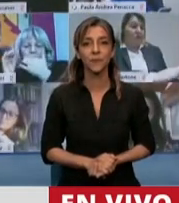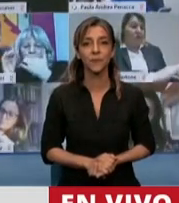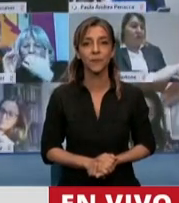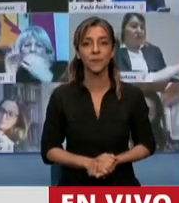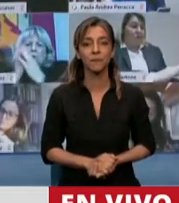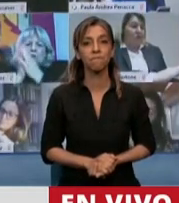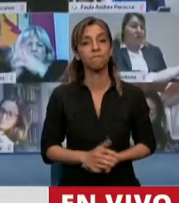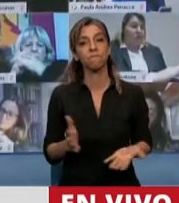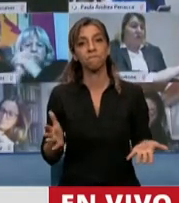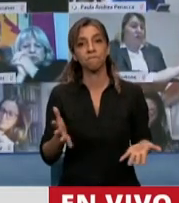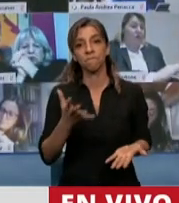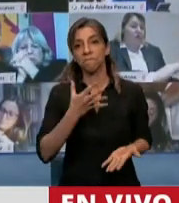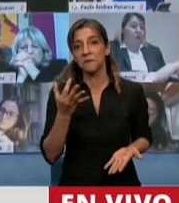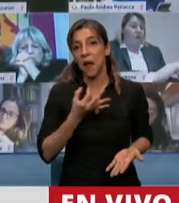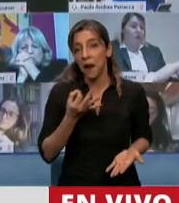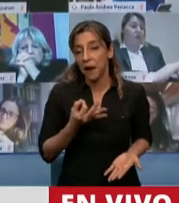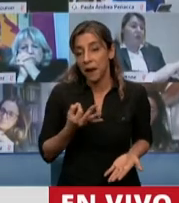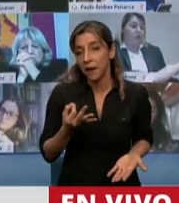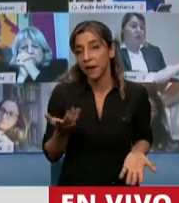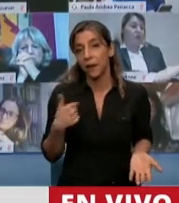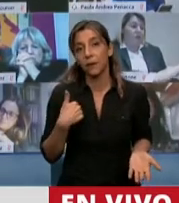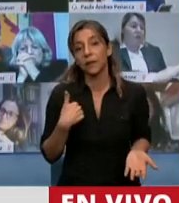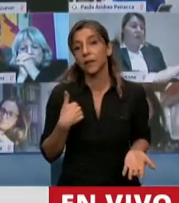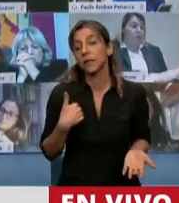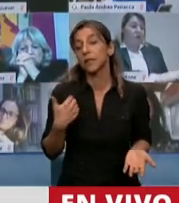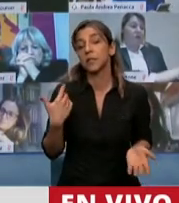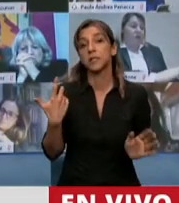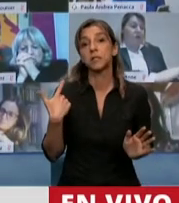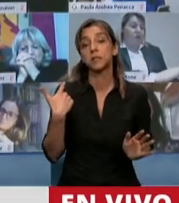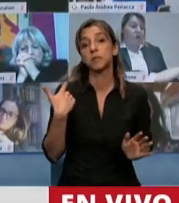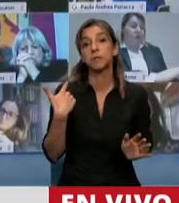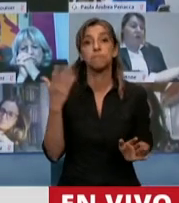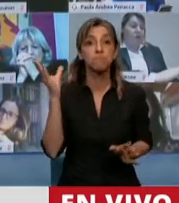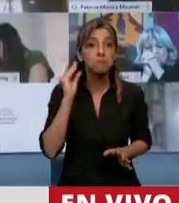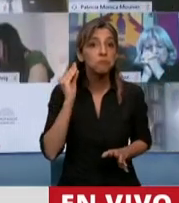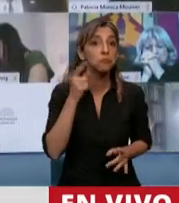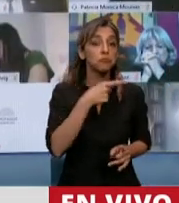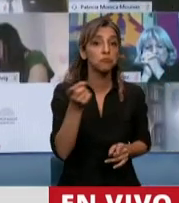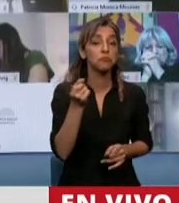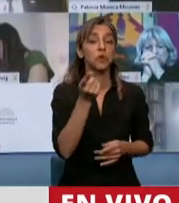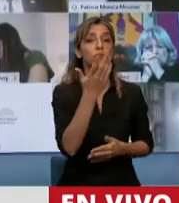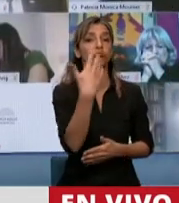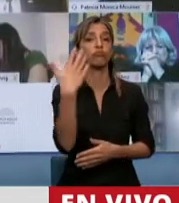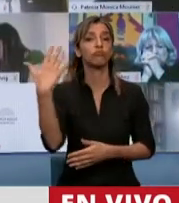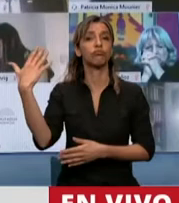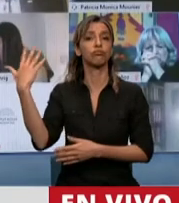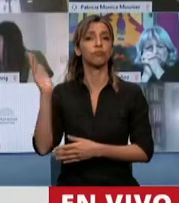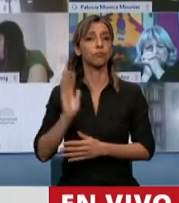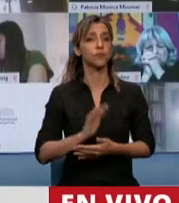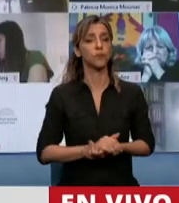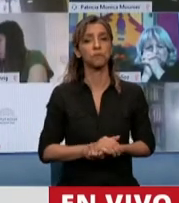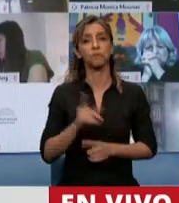La verdad que he escuchado discursos rimbombantes, llenos de pretendidos